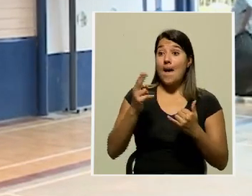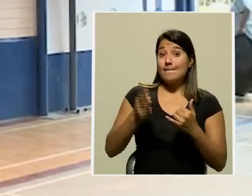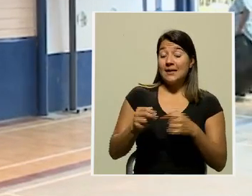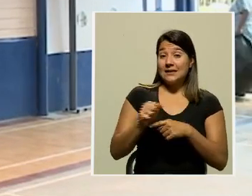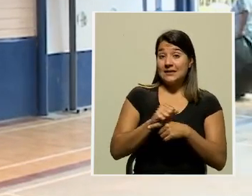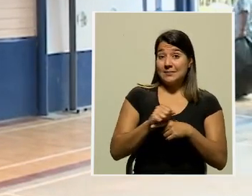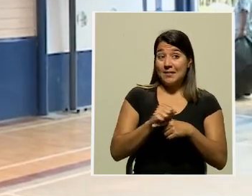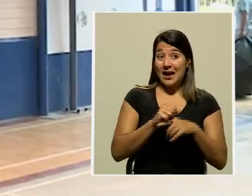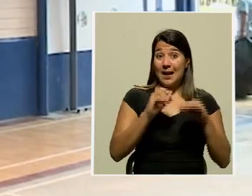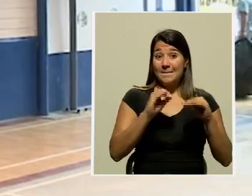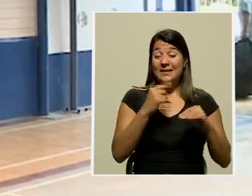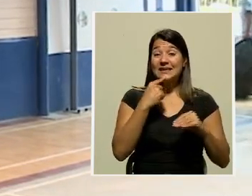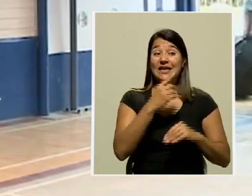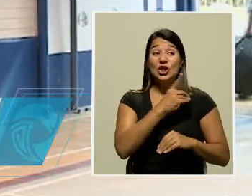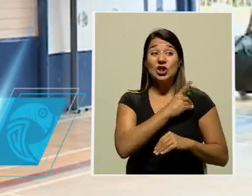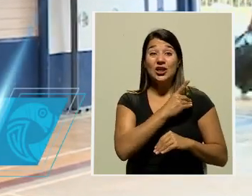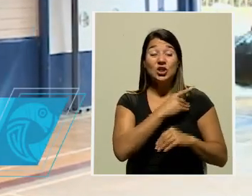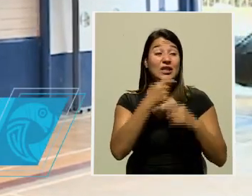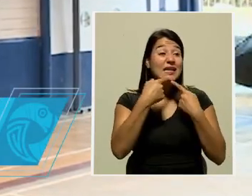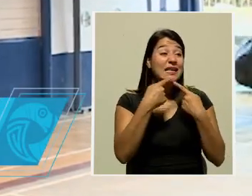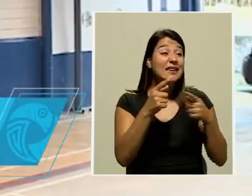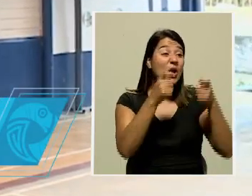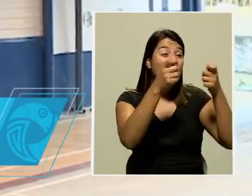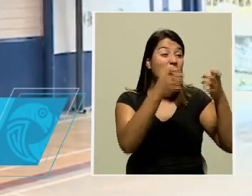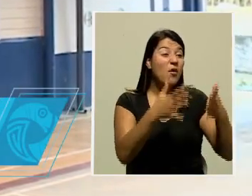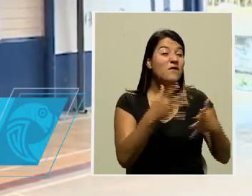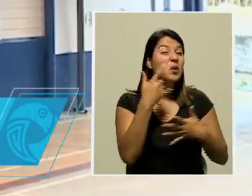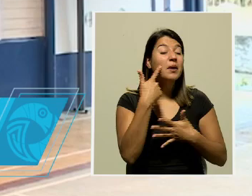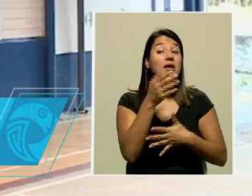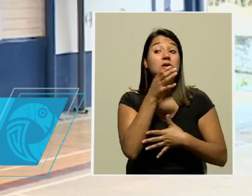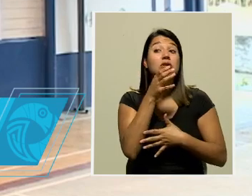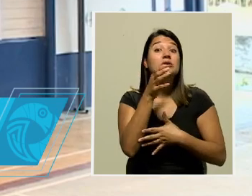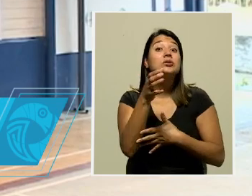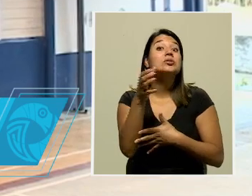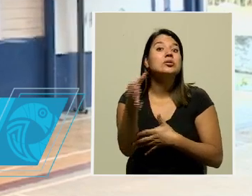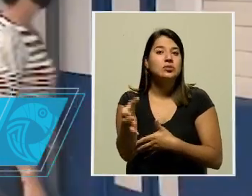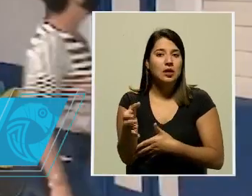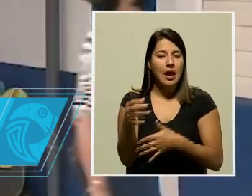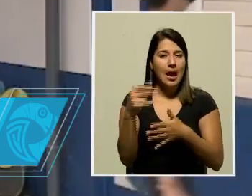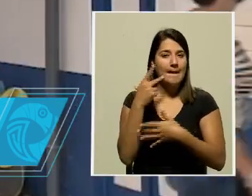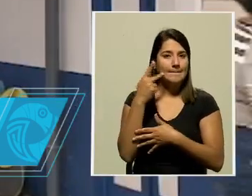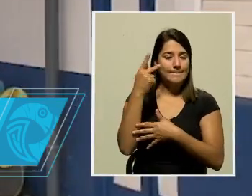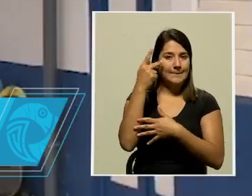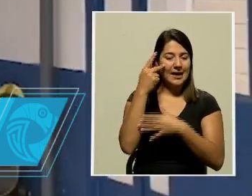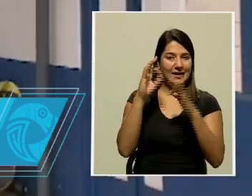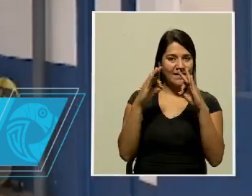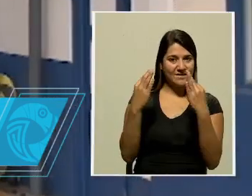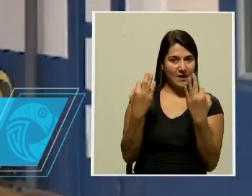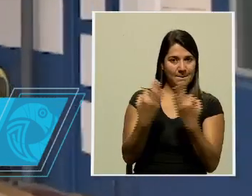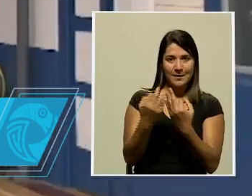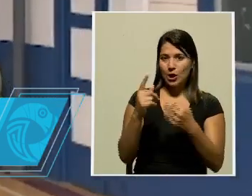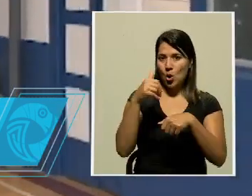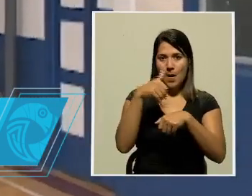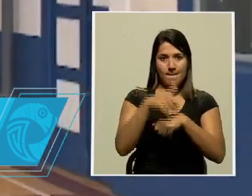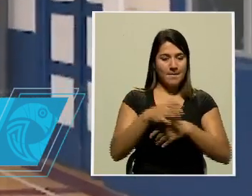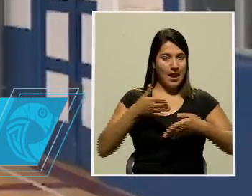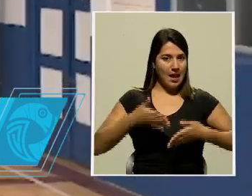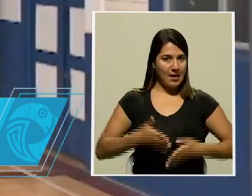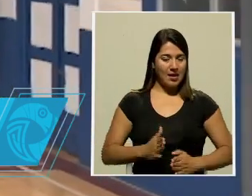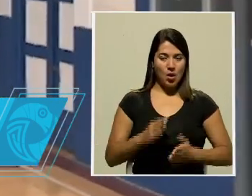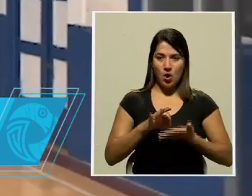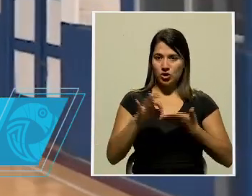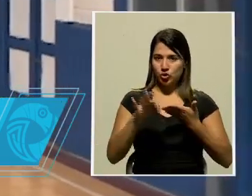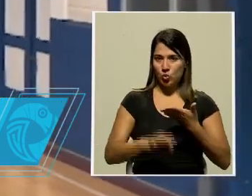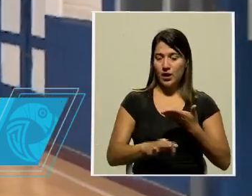directora incitó a los educadores para que les sugieran sutilmente a los padres no enviar a los hijos a la escuela,